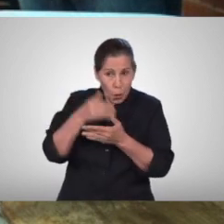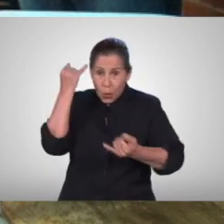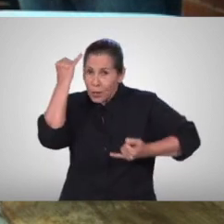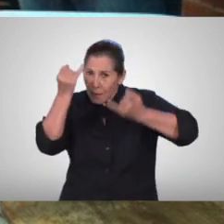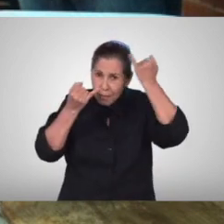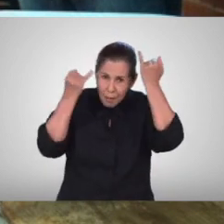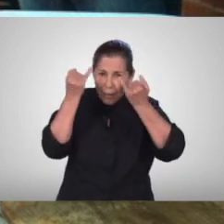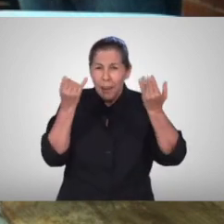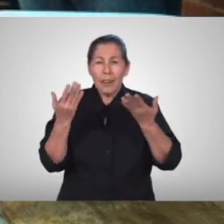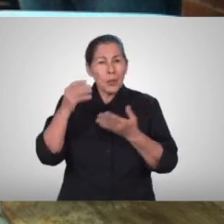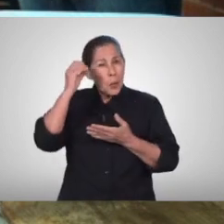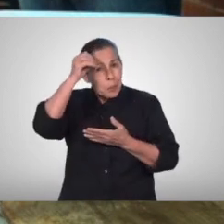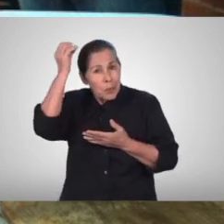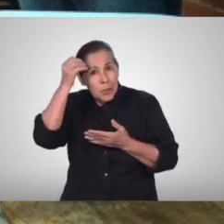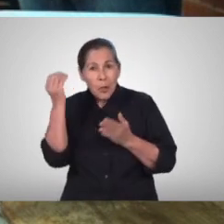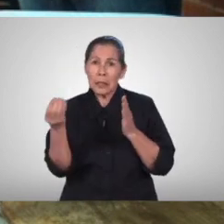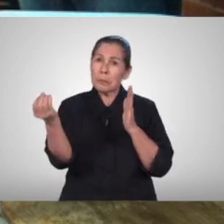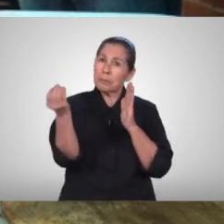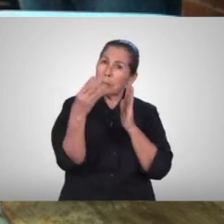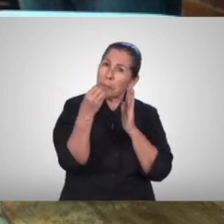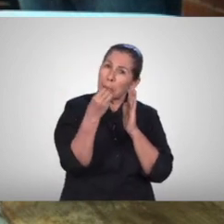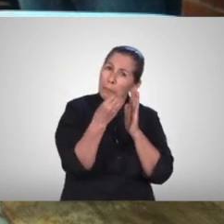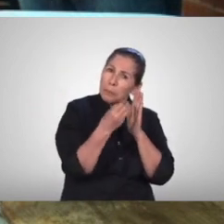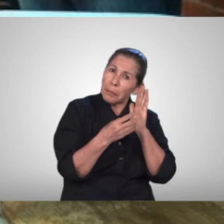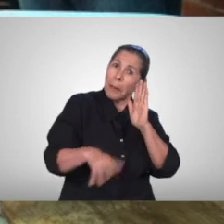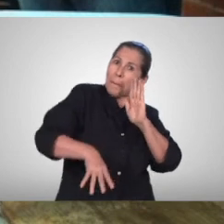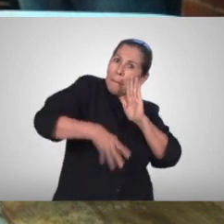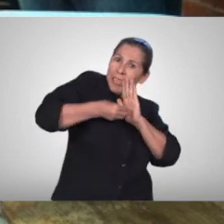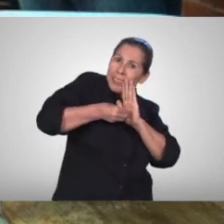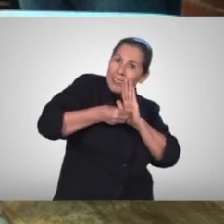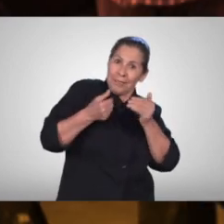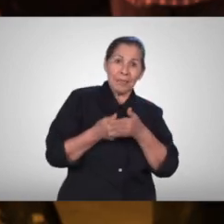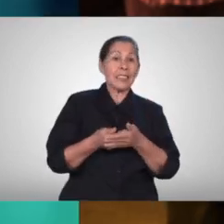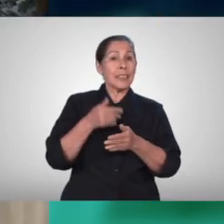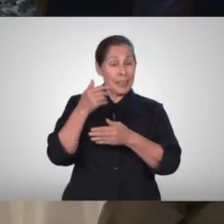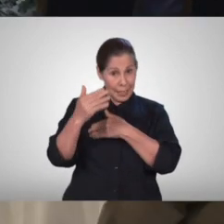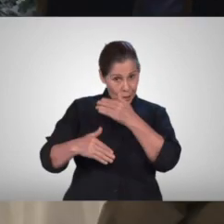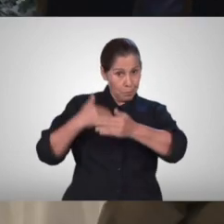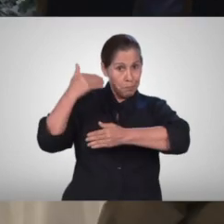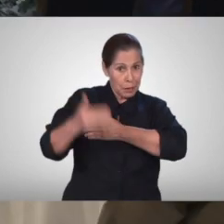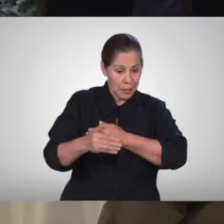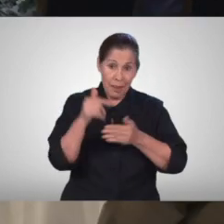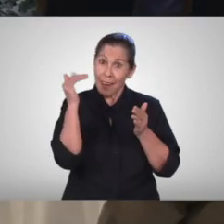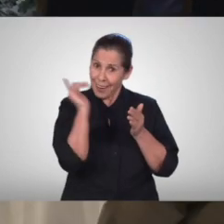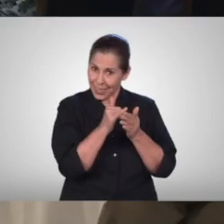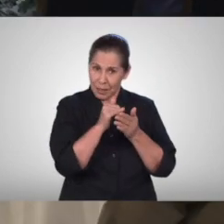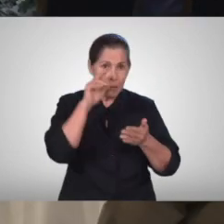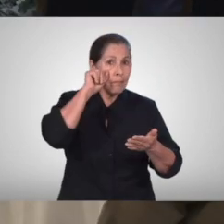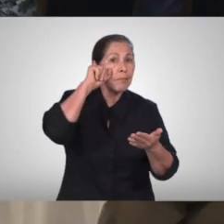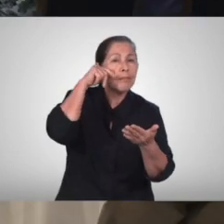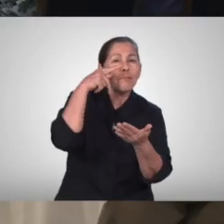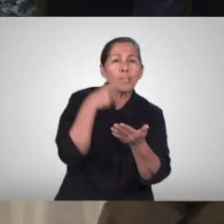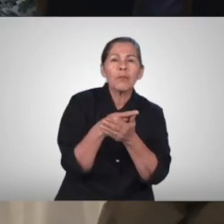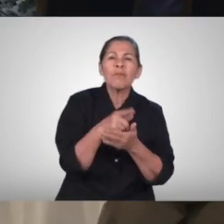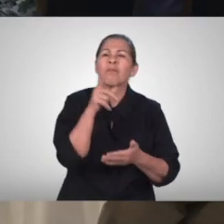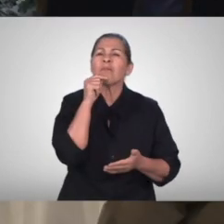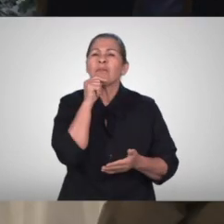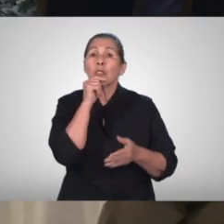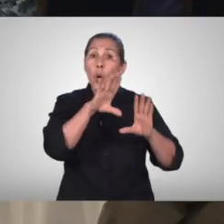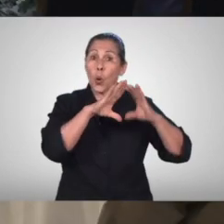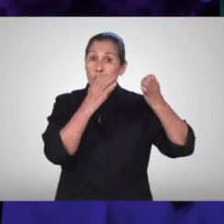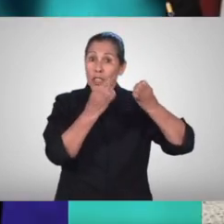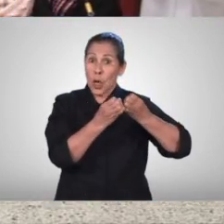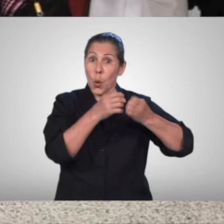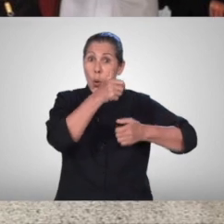quienes enriquecieron el documento previo a su aprobación dicho documento fue aprobado por el consejo universitario